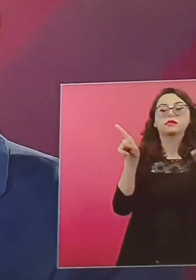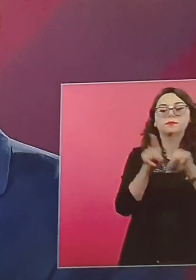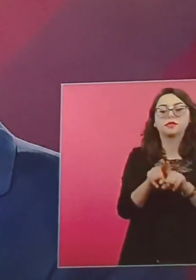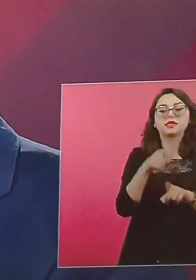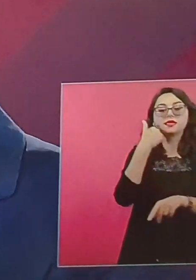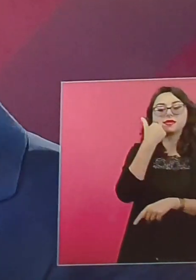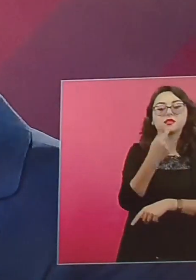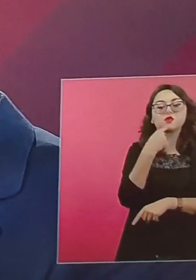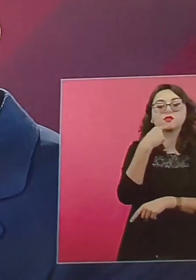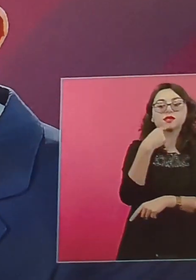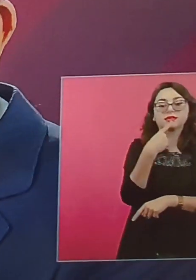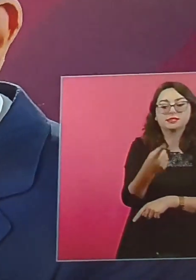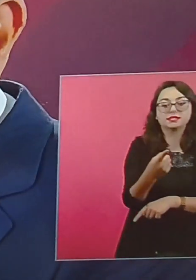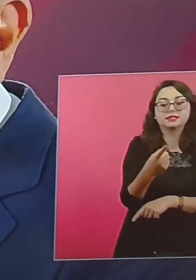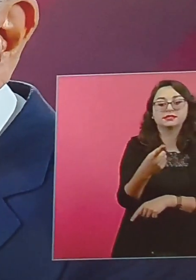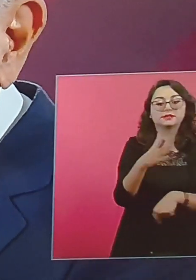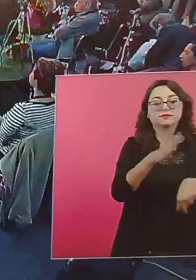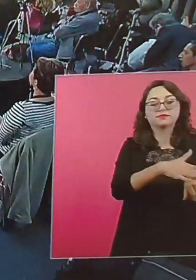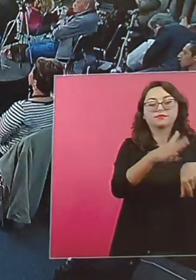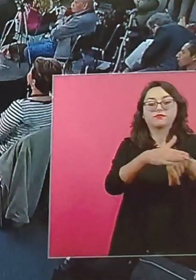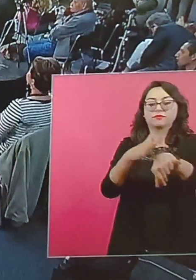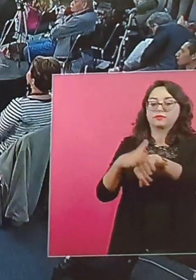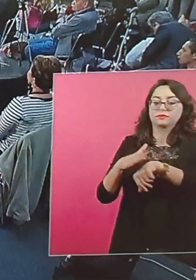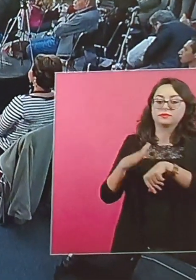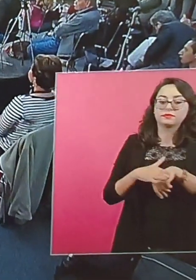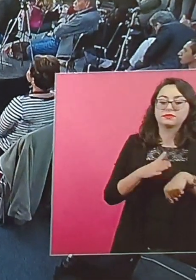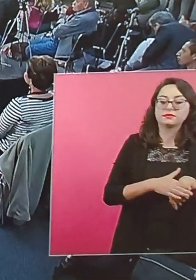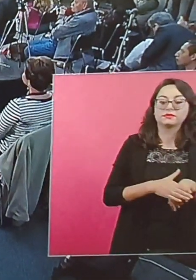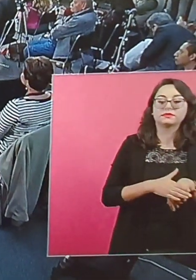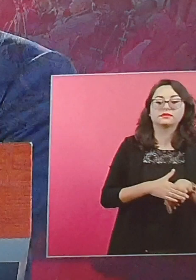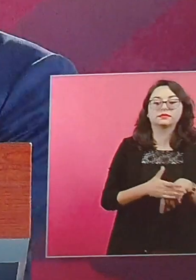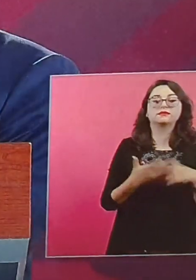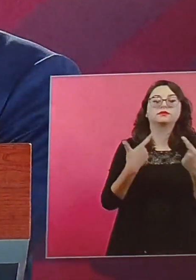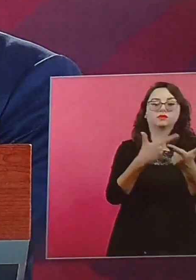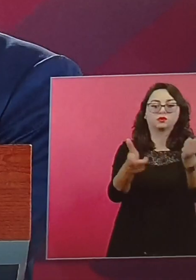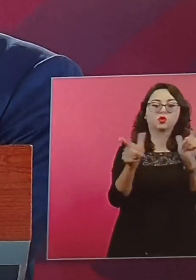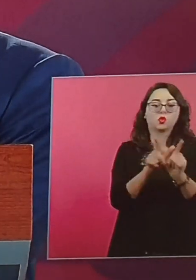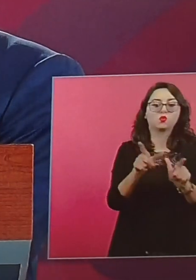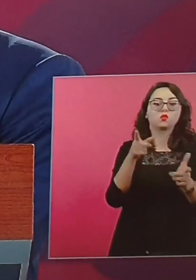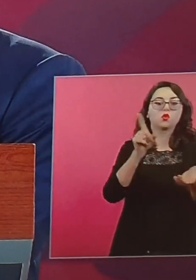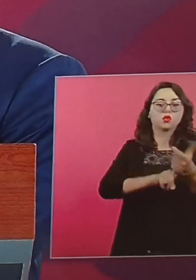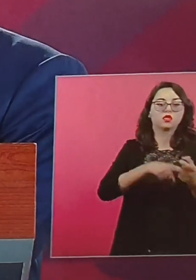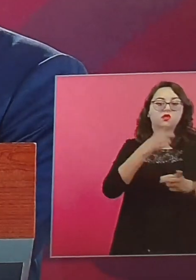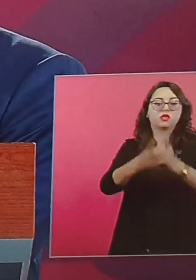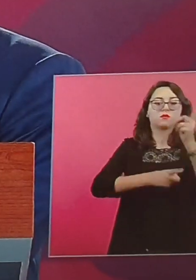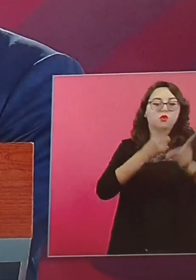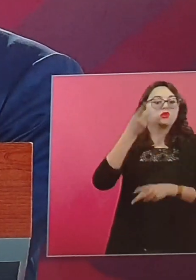hacerle un llamado muy respetuoso a los dueños de los equipos.